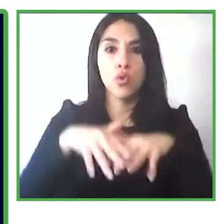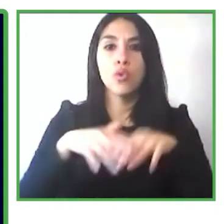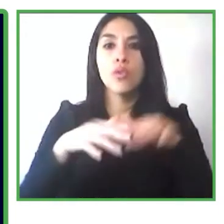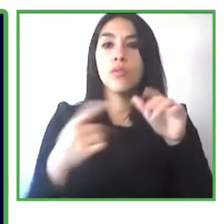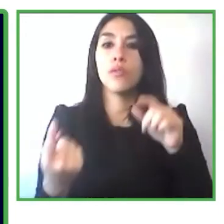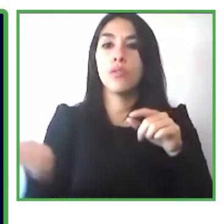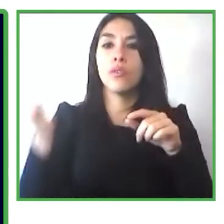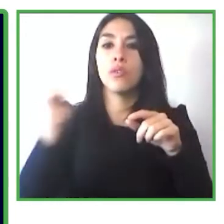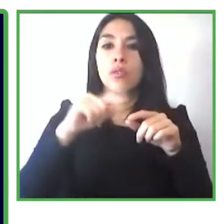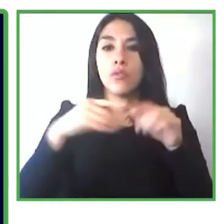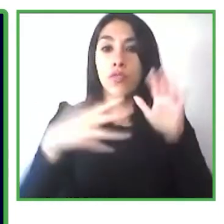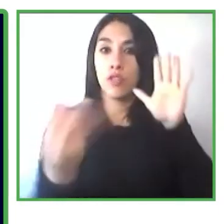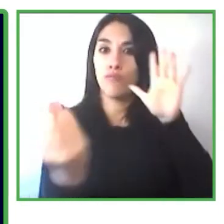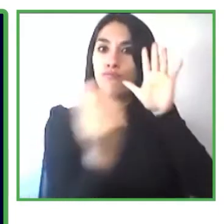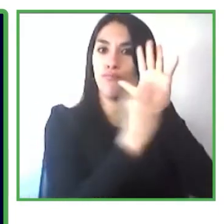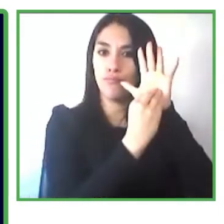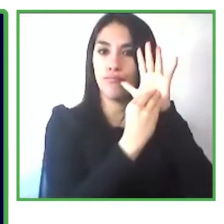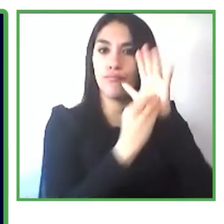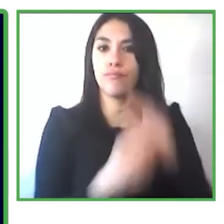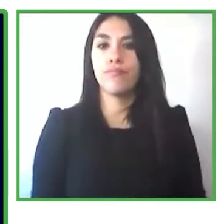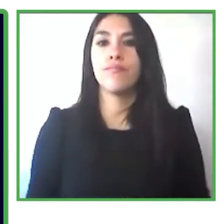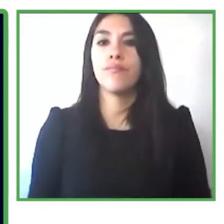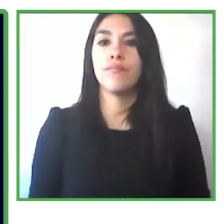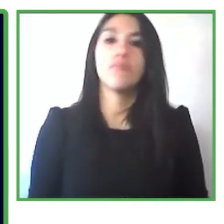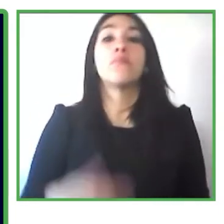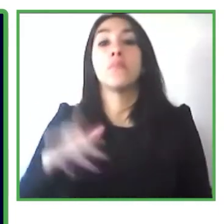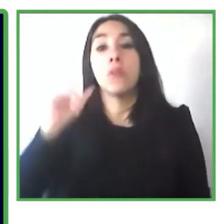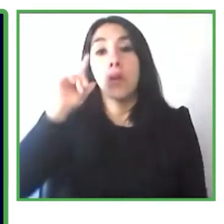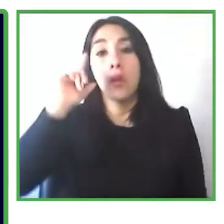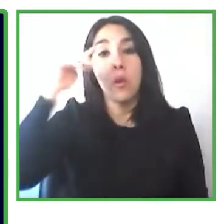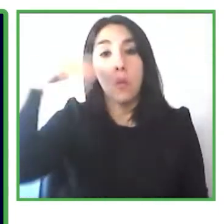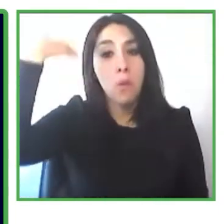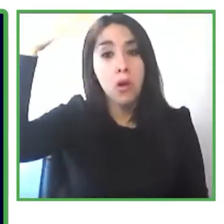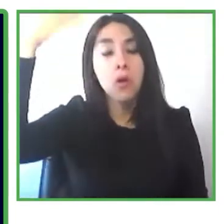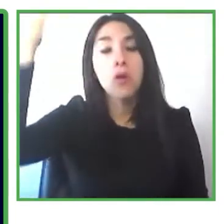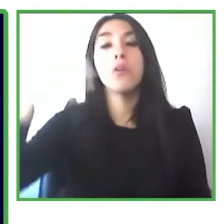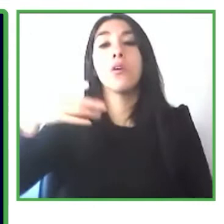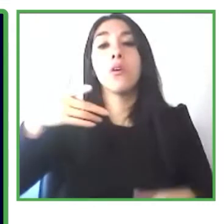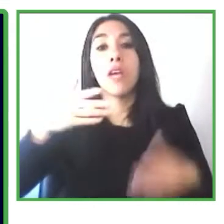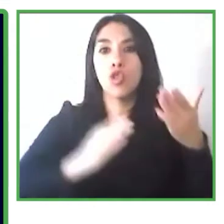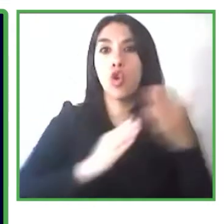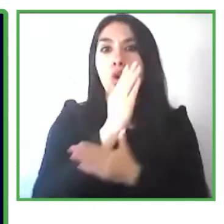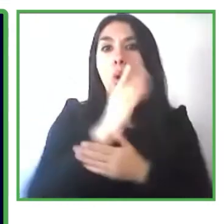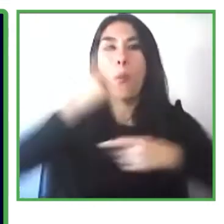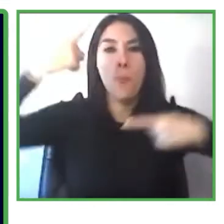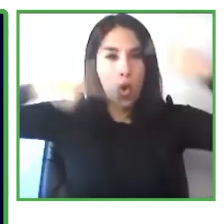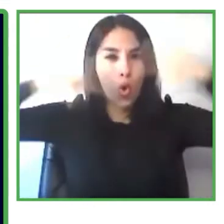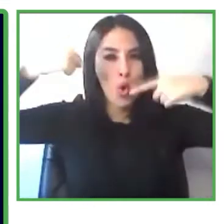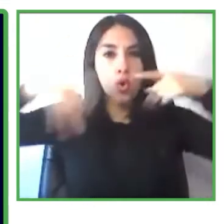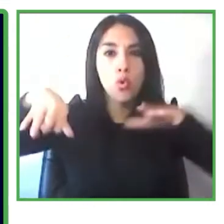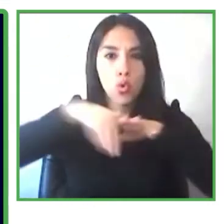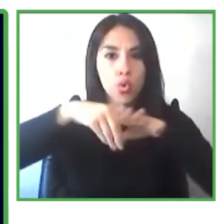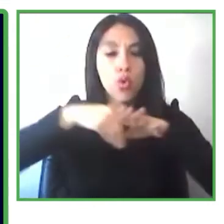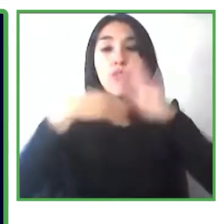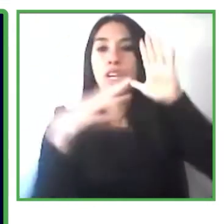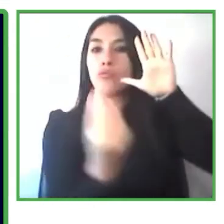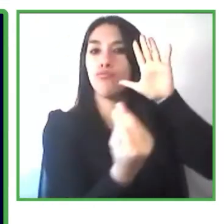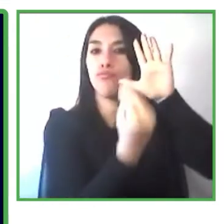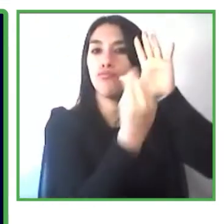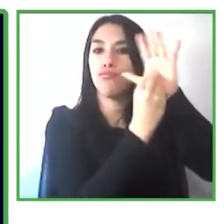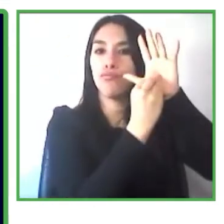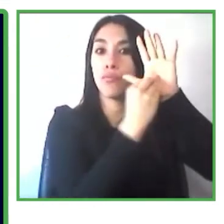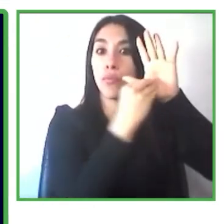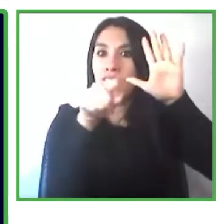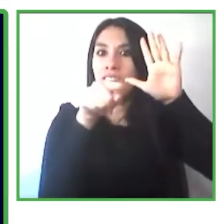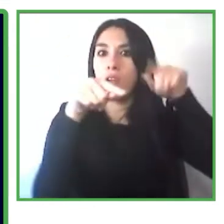políticas inclusivas siendo adjudicada con el sello Amiga de la Inclusión como un compromiso por dar ese